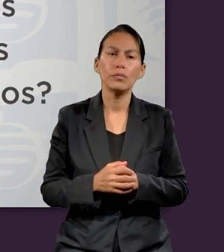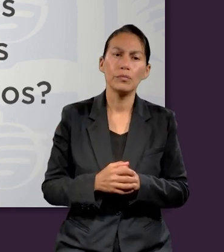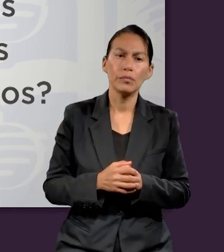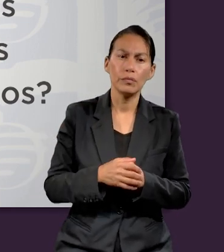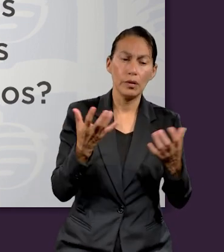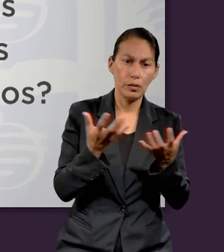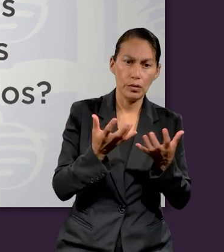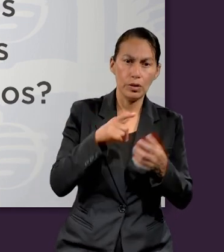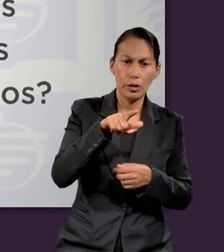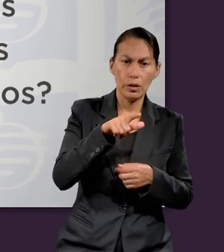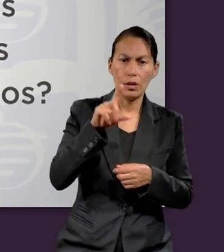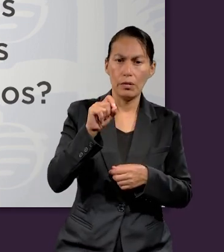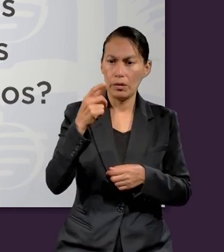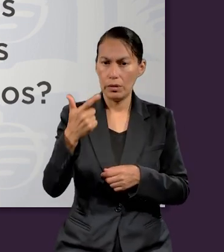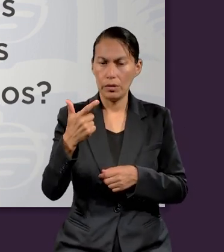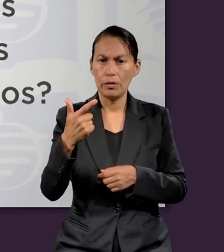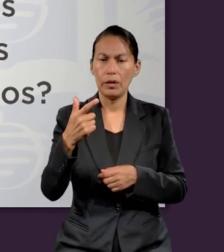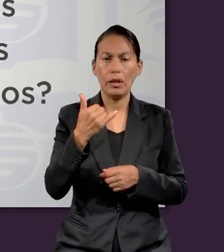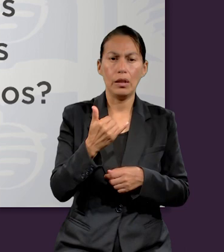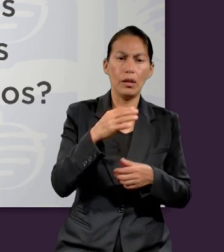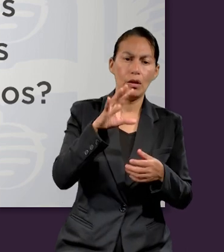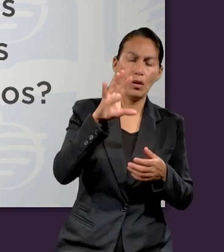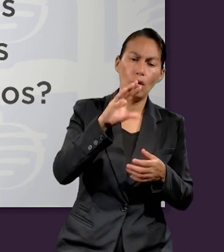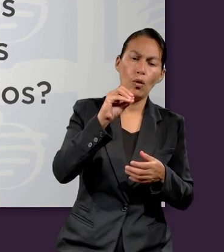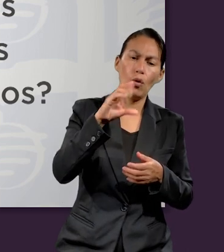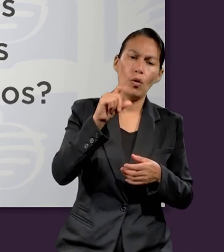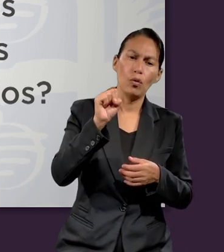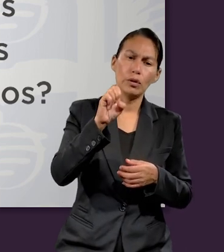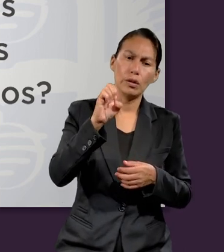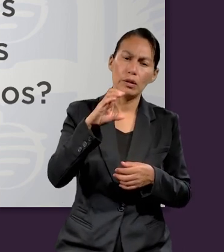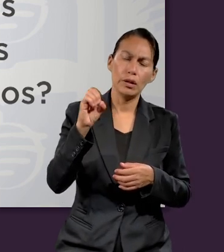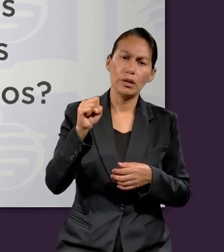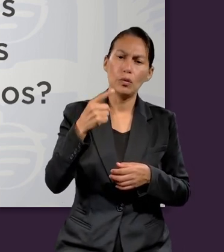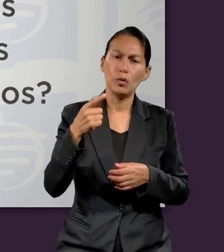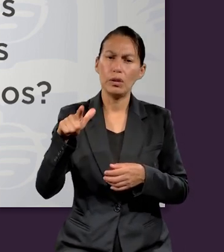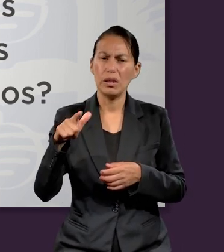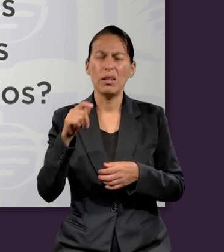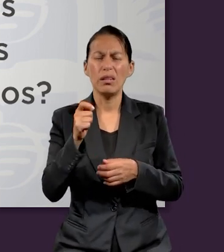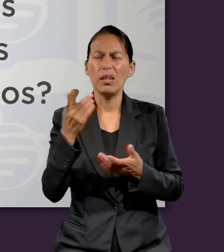¿qué nos enseñan estos versículos acerca de la cercanía de Dios?